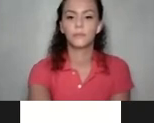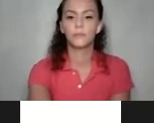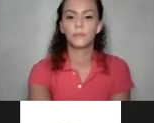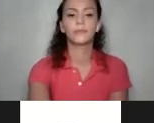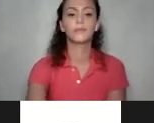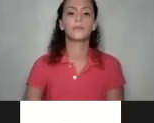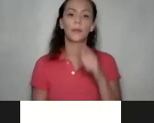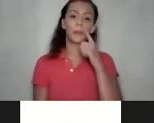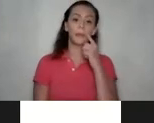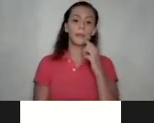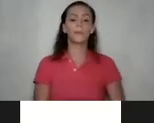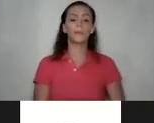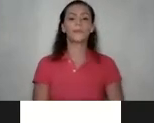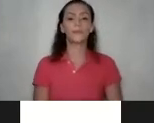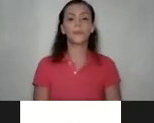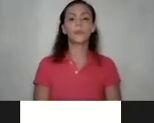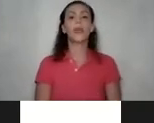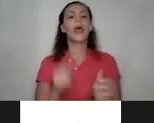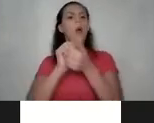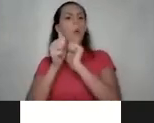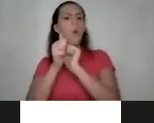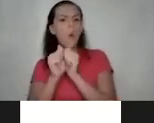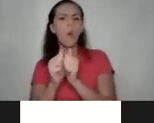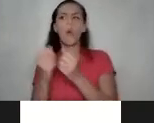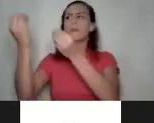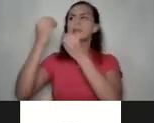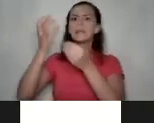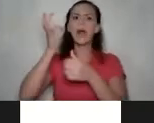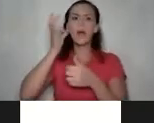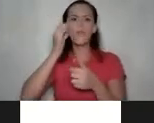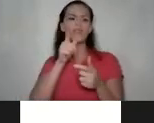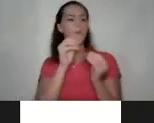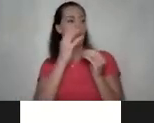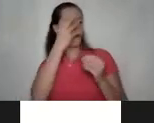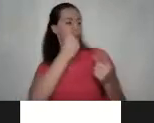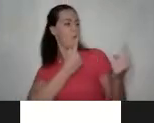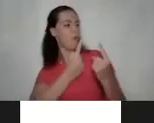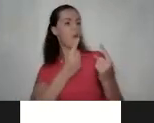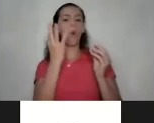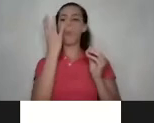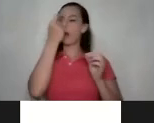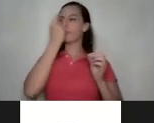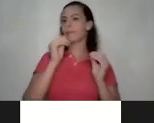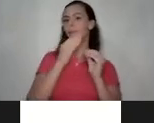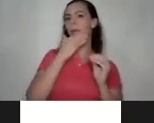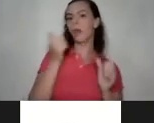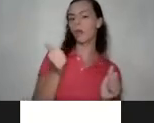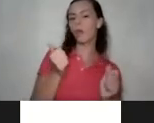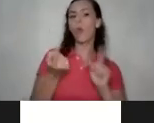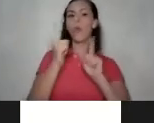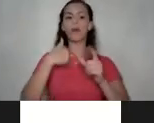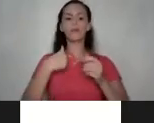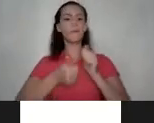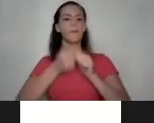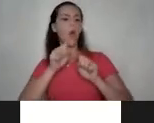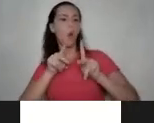la competencia nos enseñan a ver quién es la más bonita cuál se arregla mejor cuál tiene más oportunidad de cortejo con